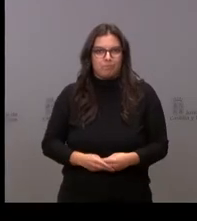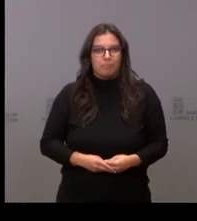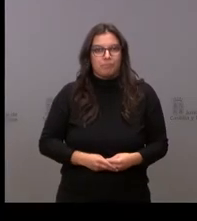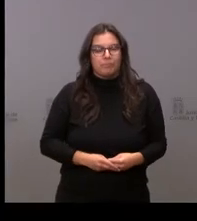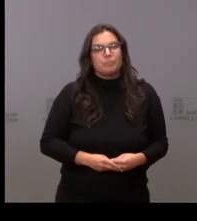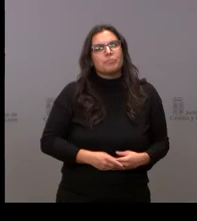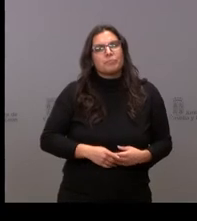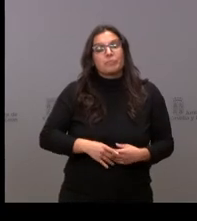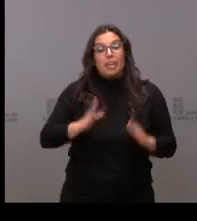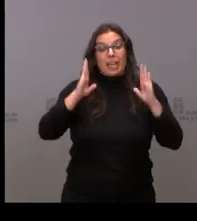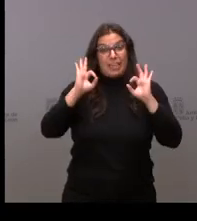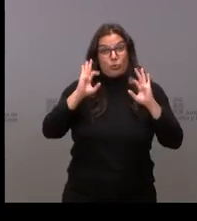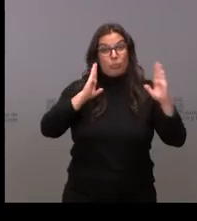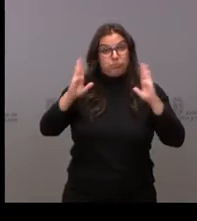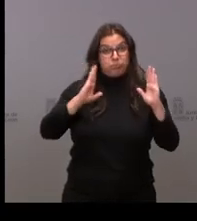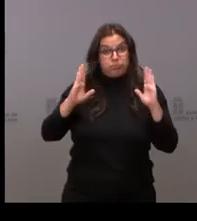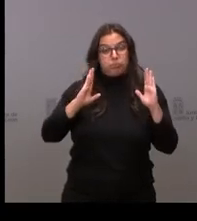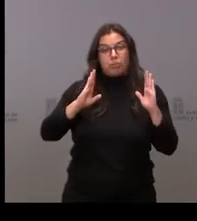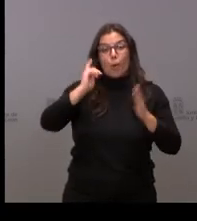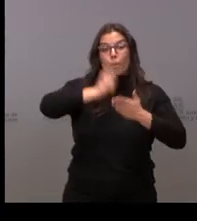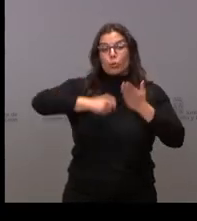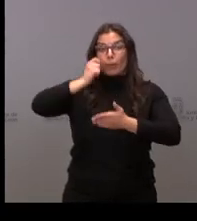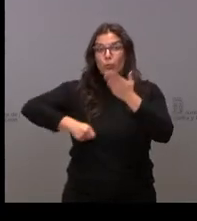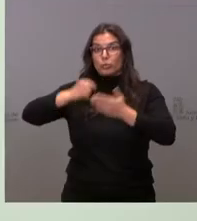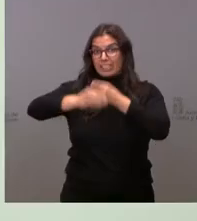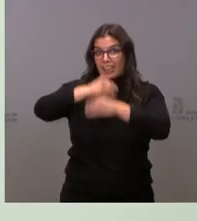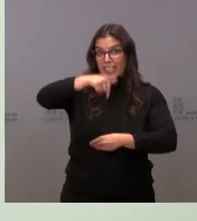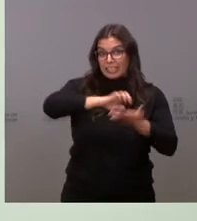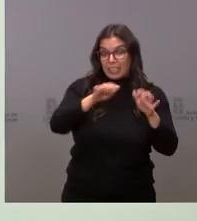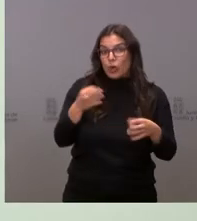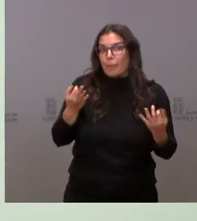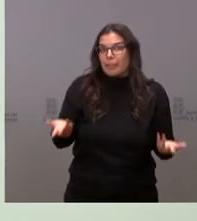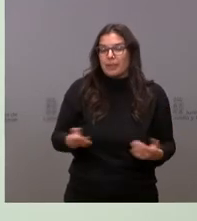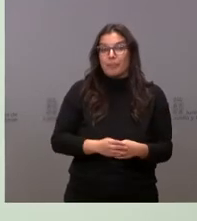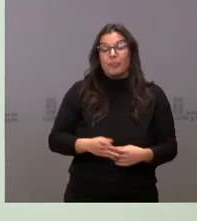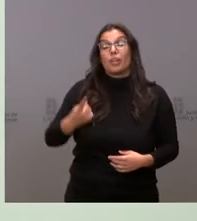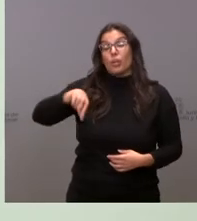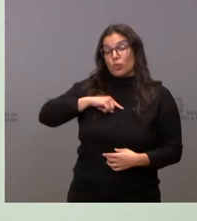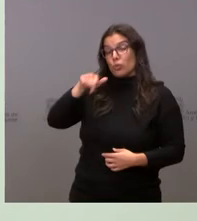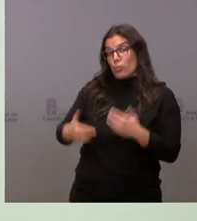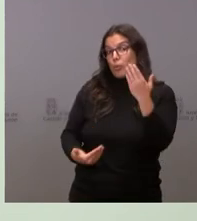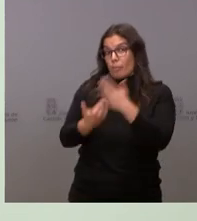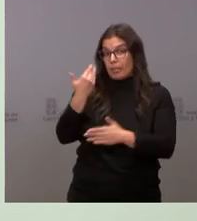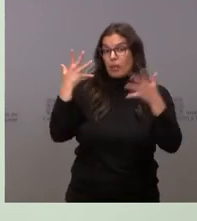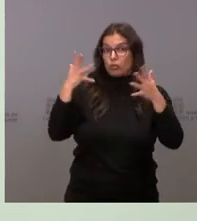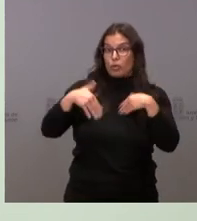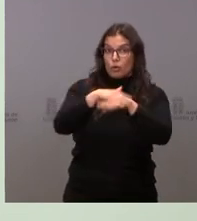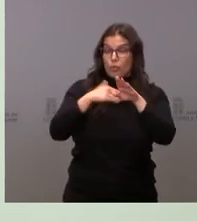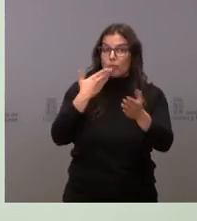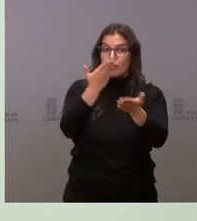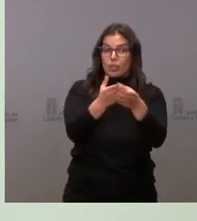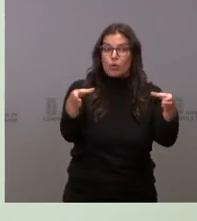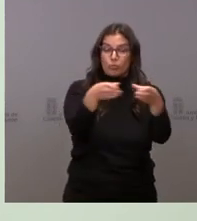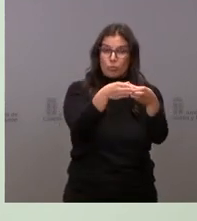pasar con las multas que se impusieron en Castellón? Mire, hemos encargado ya esta mañana en el Consejo de Gobierno a los servicios